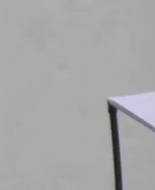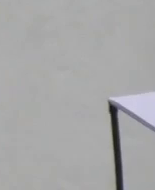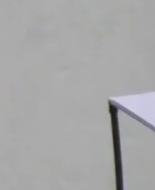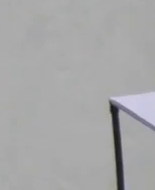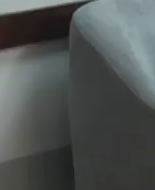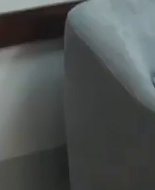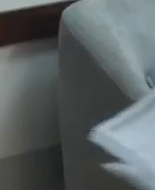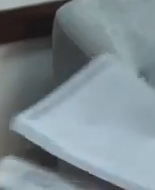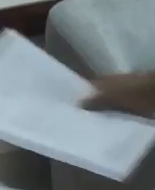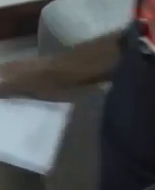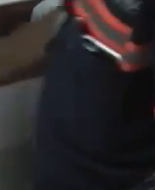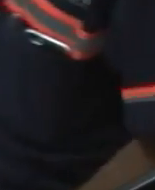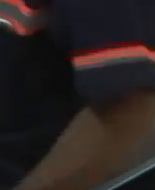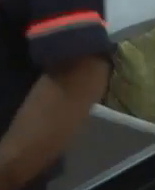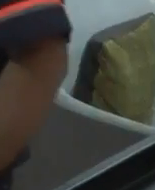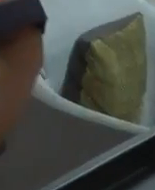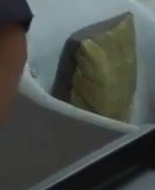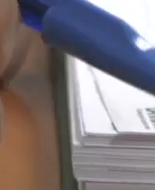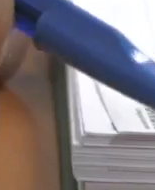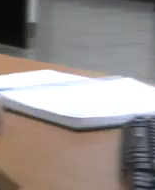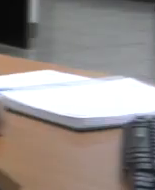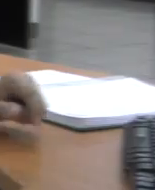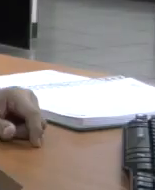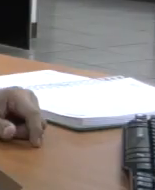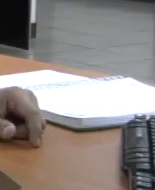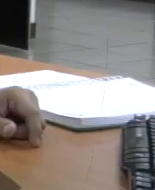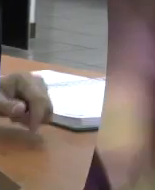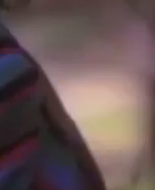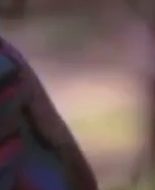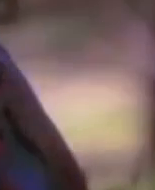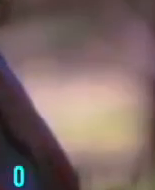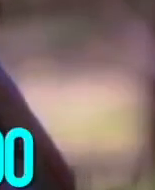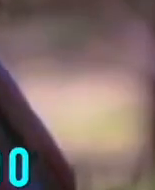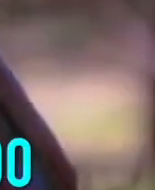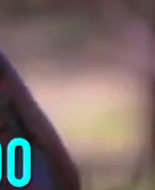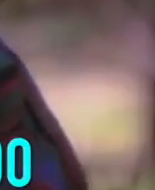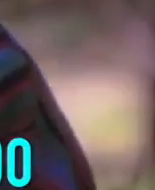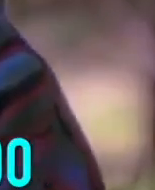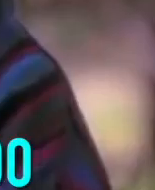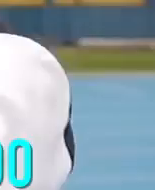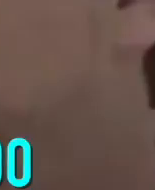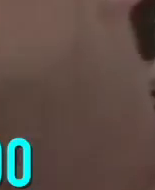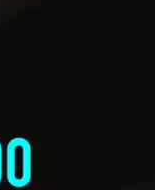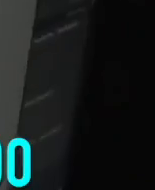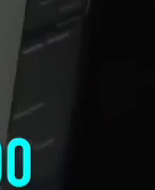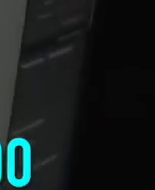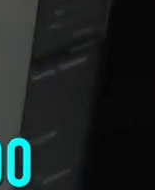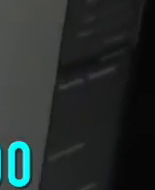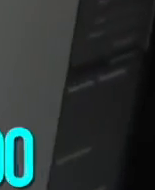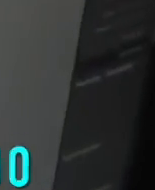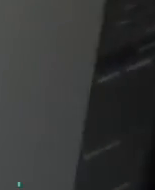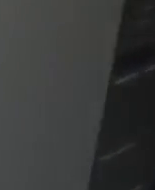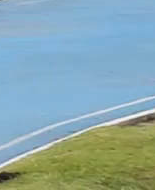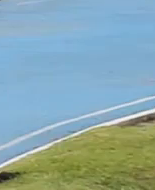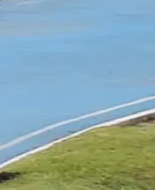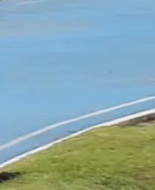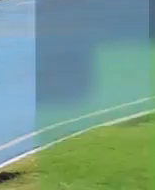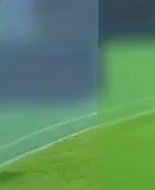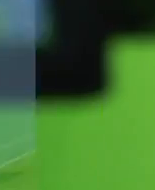Historias de trabajadores distinguidos Y los guatemaltecos que han dejado huella